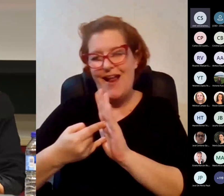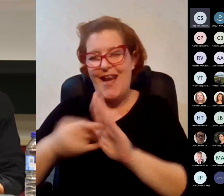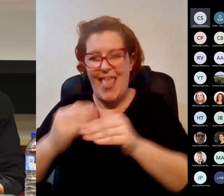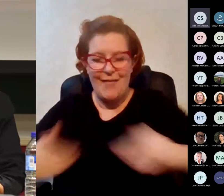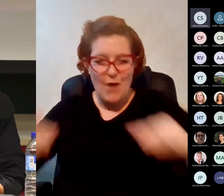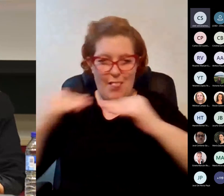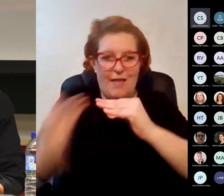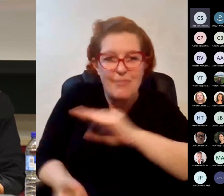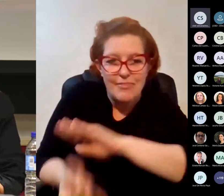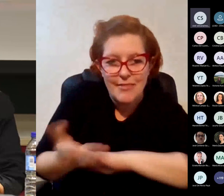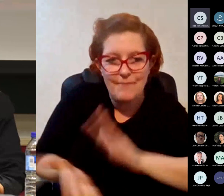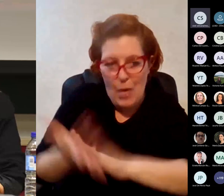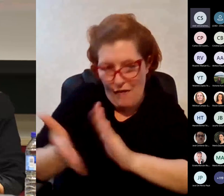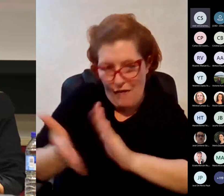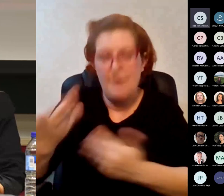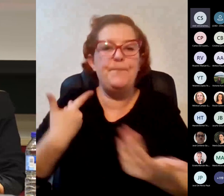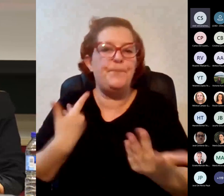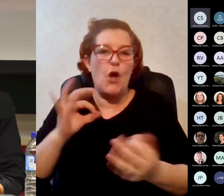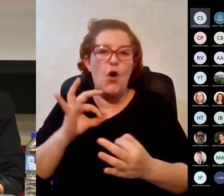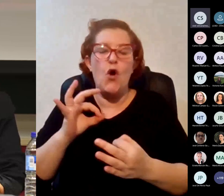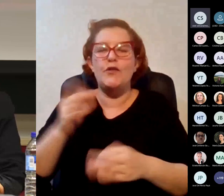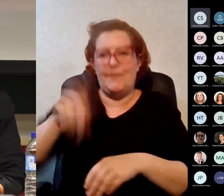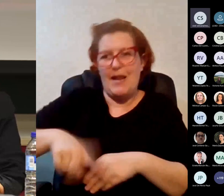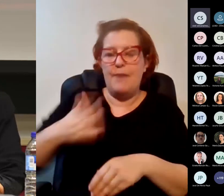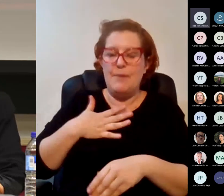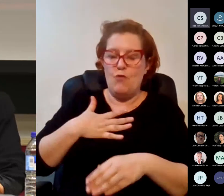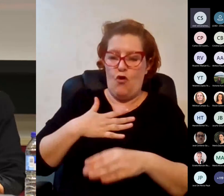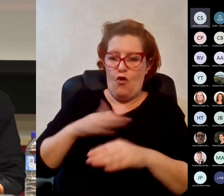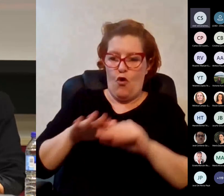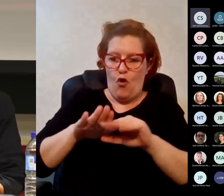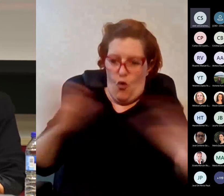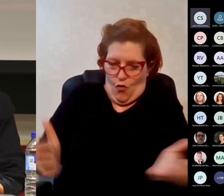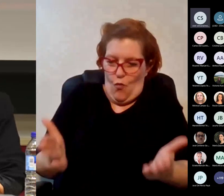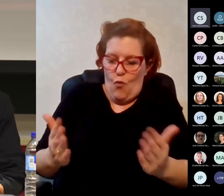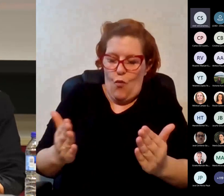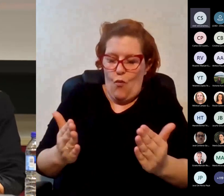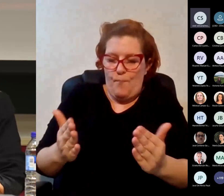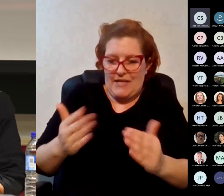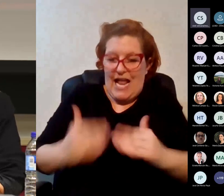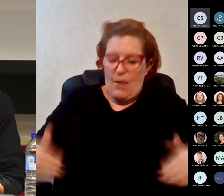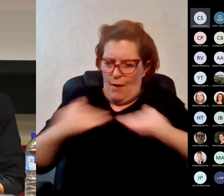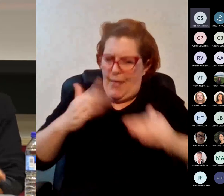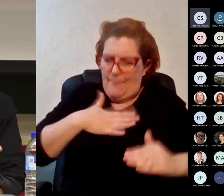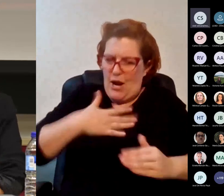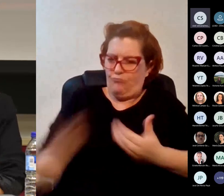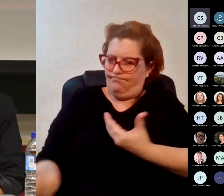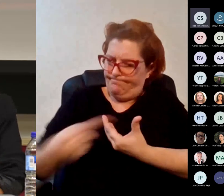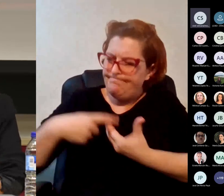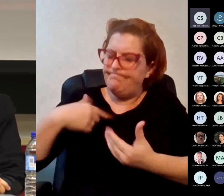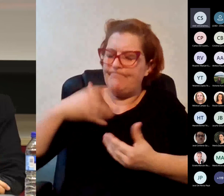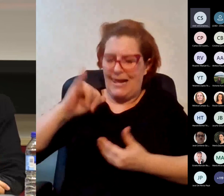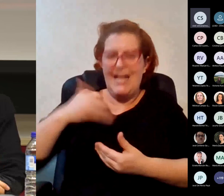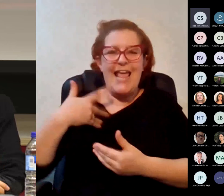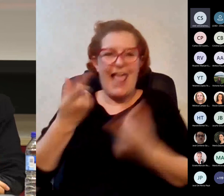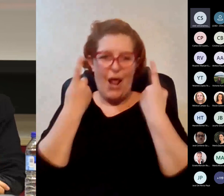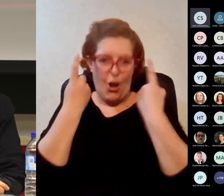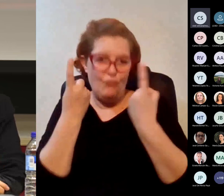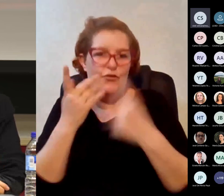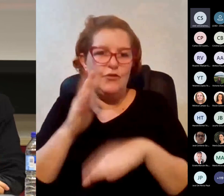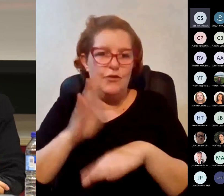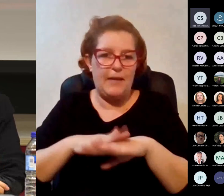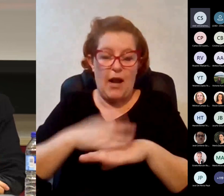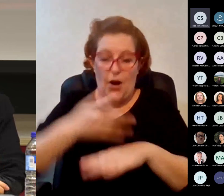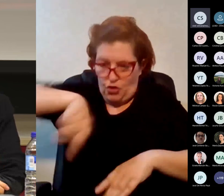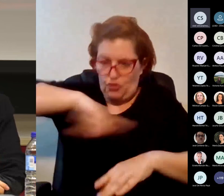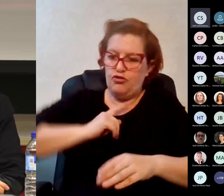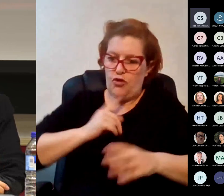también hay representación del alumnado por lo tanto intentamos darle cabida a su opinión a través de todas esas mesas de participación que tenemos y que están